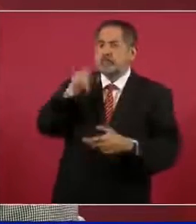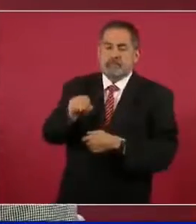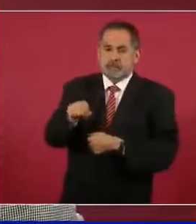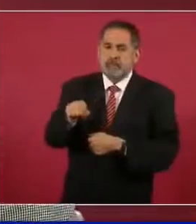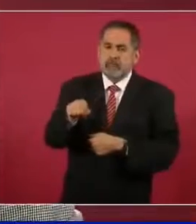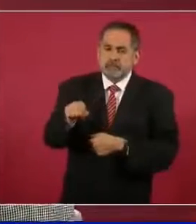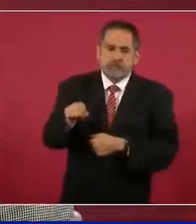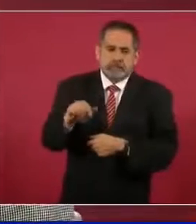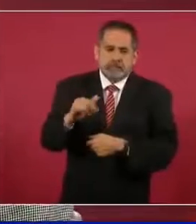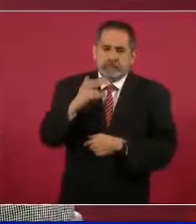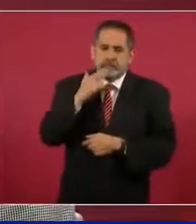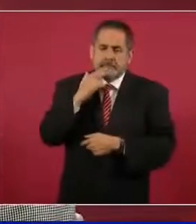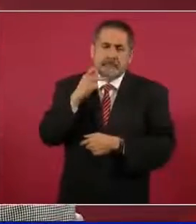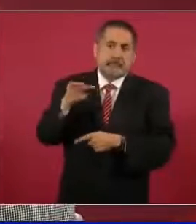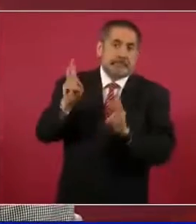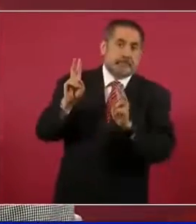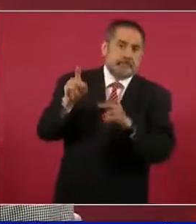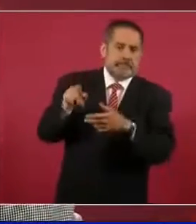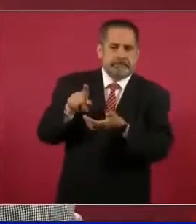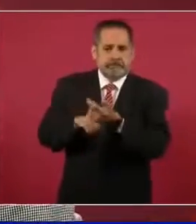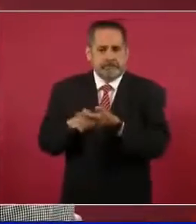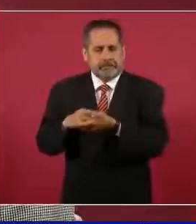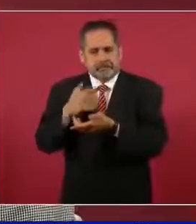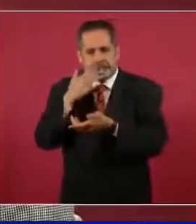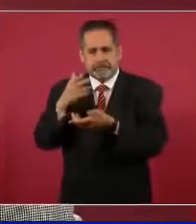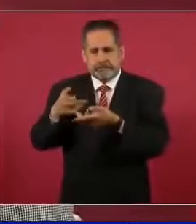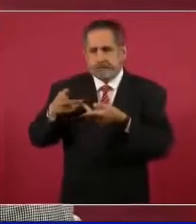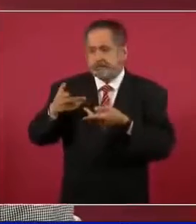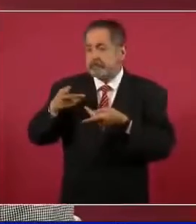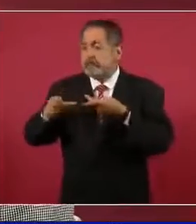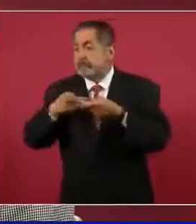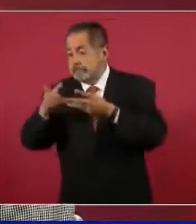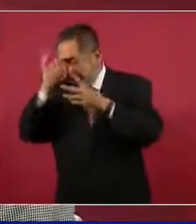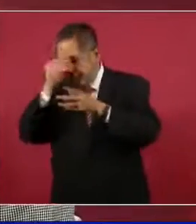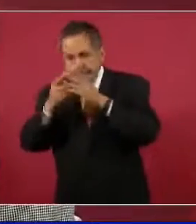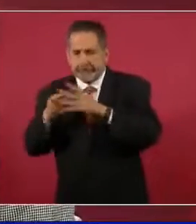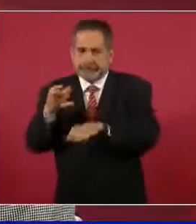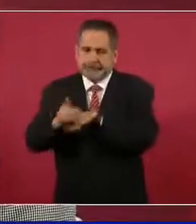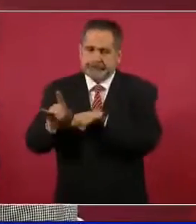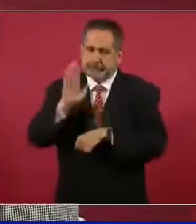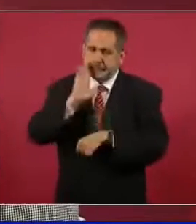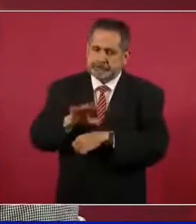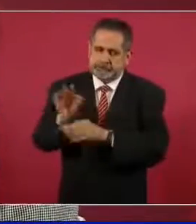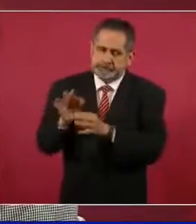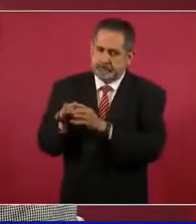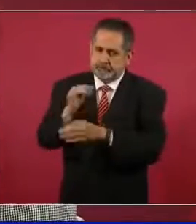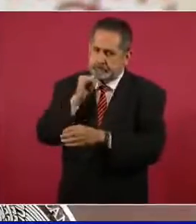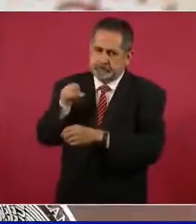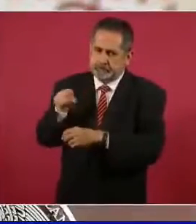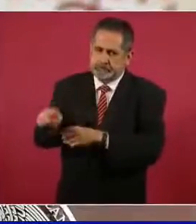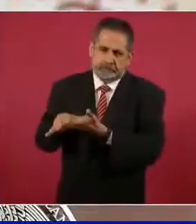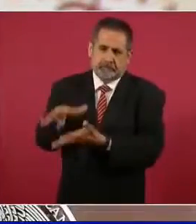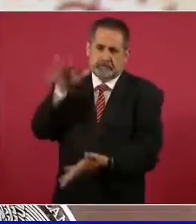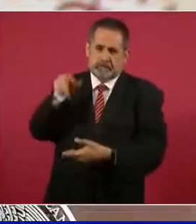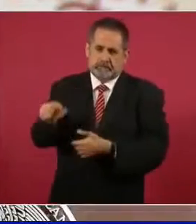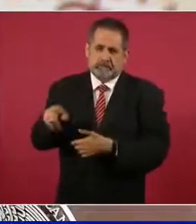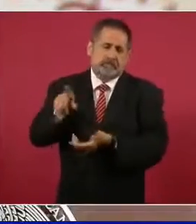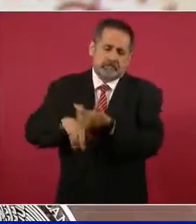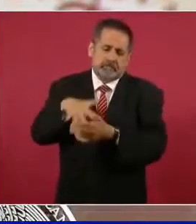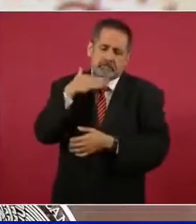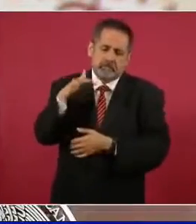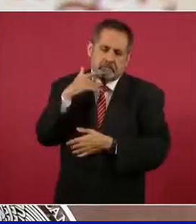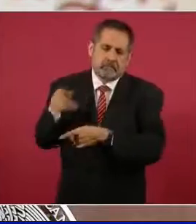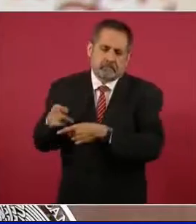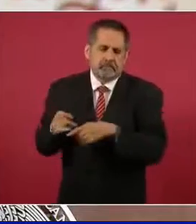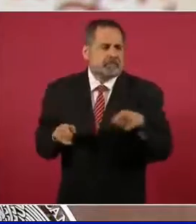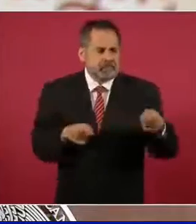utilizan supuestamente esta preparación inadecuada, incompleta y desde luego sujeta a corrupción y